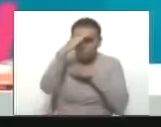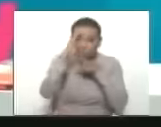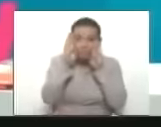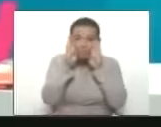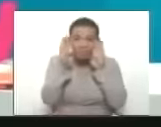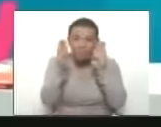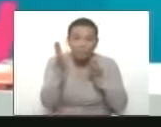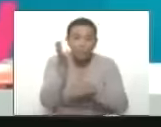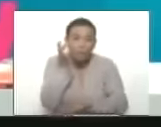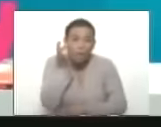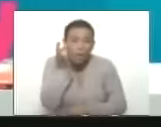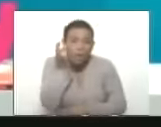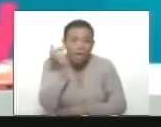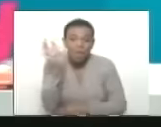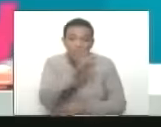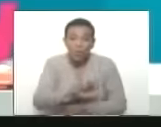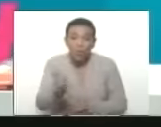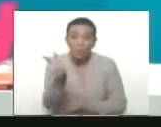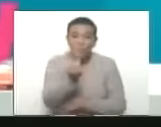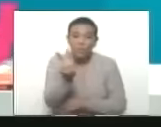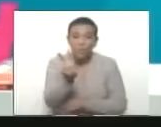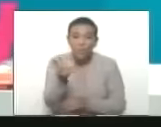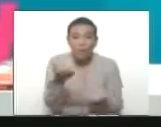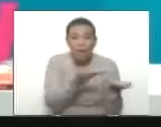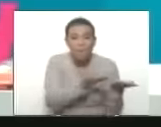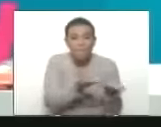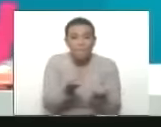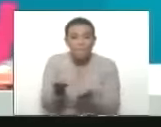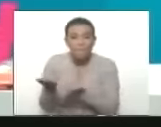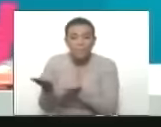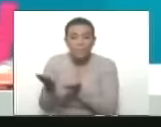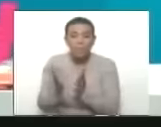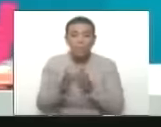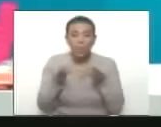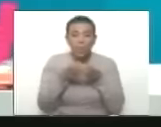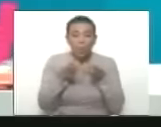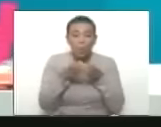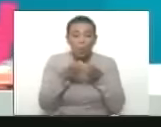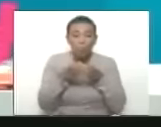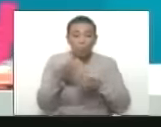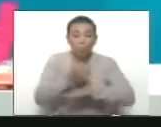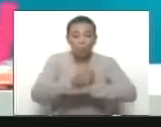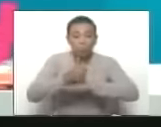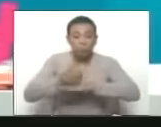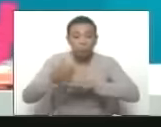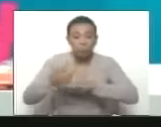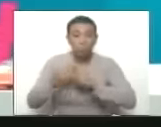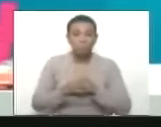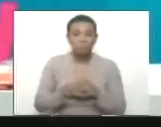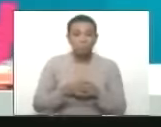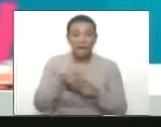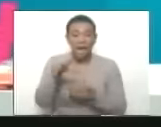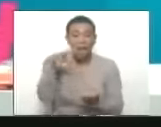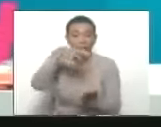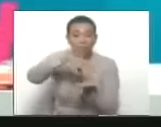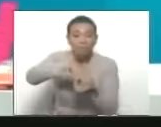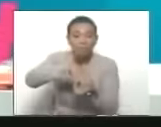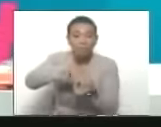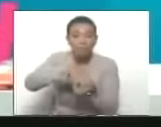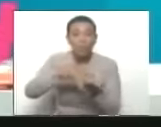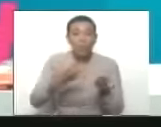He invitado a todo el equipo de trabajo del Estado Mayor. Aquí está el Estado Mayor